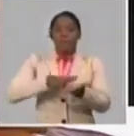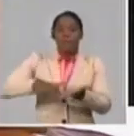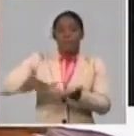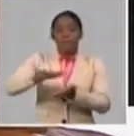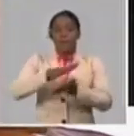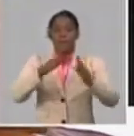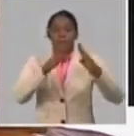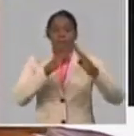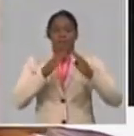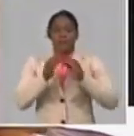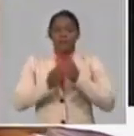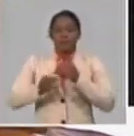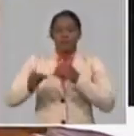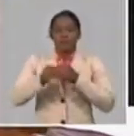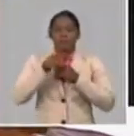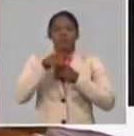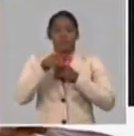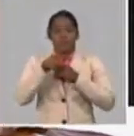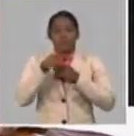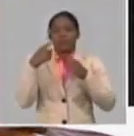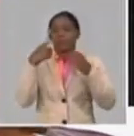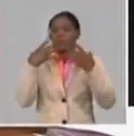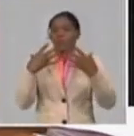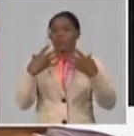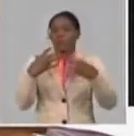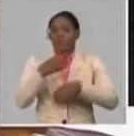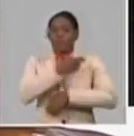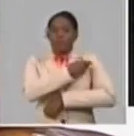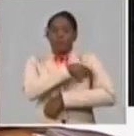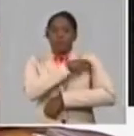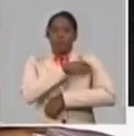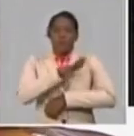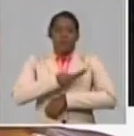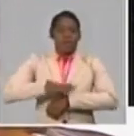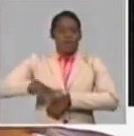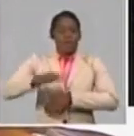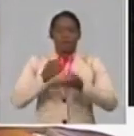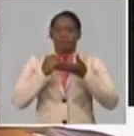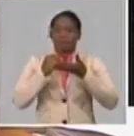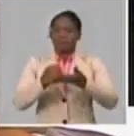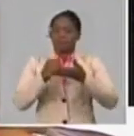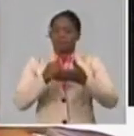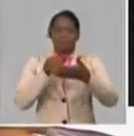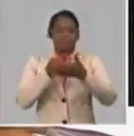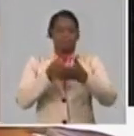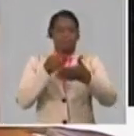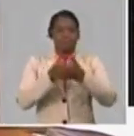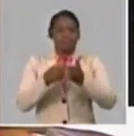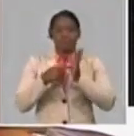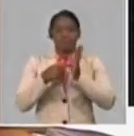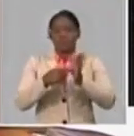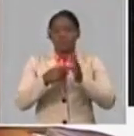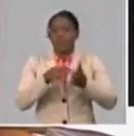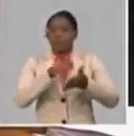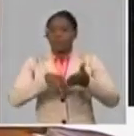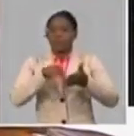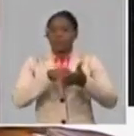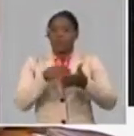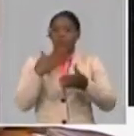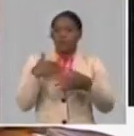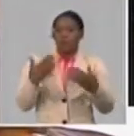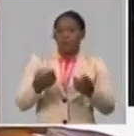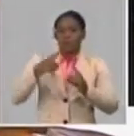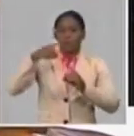que caracteriza siempre a la sociedad sigil cubana, apoyar en los consejos populares las tareas vinculadas a la